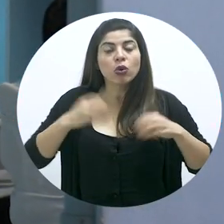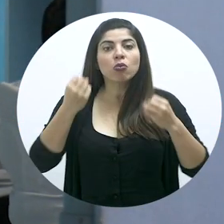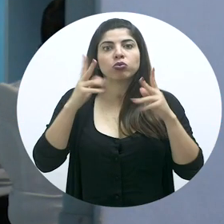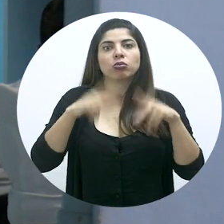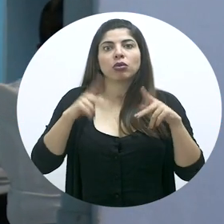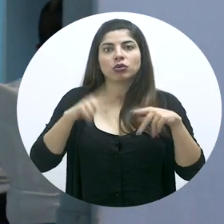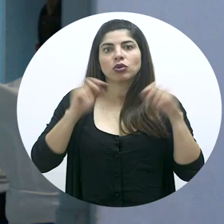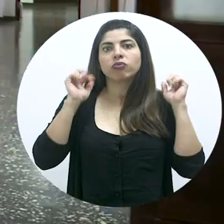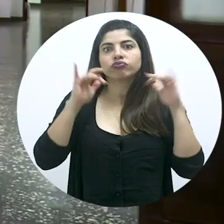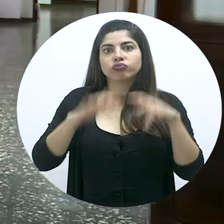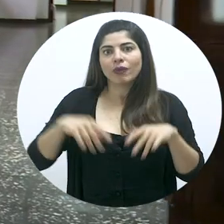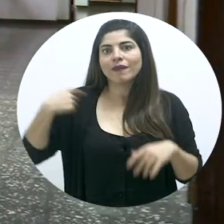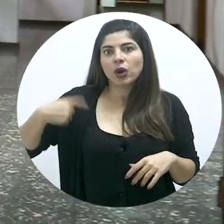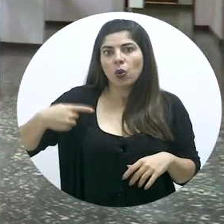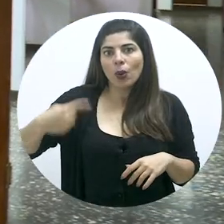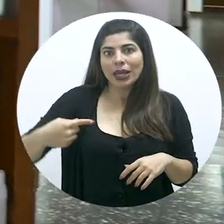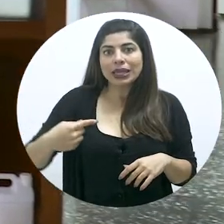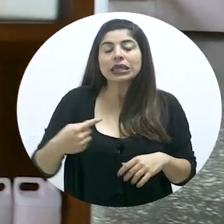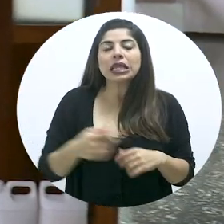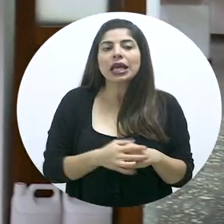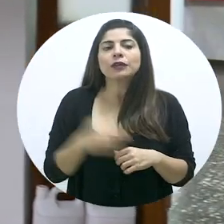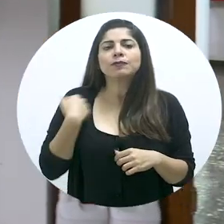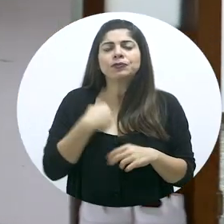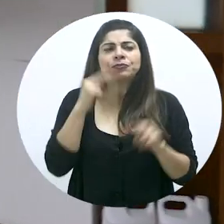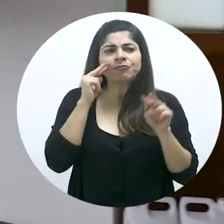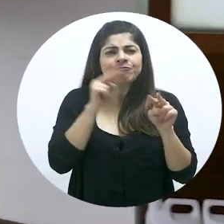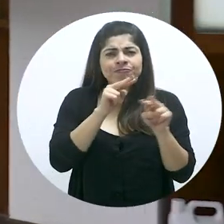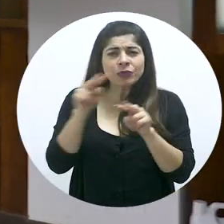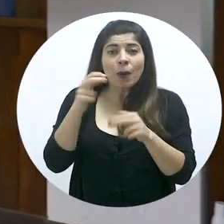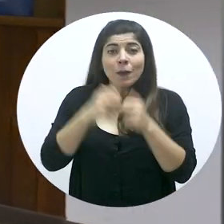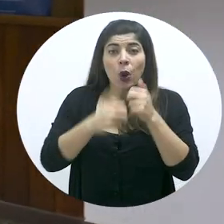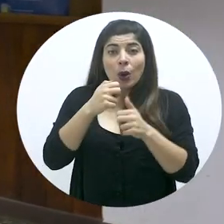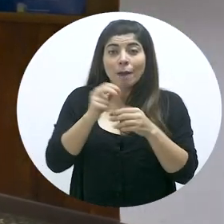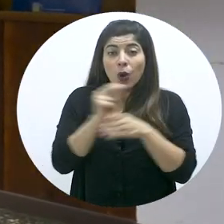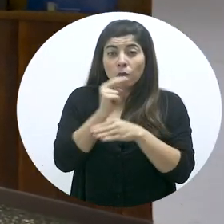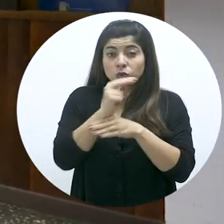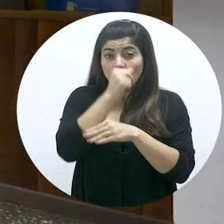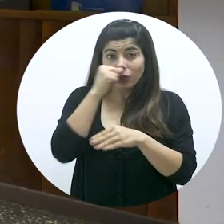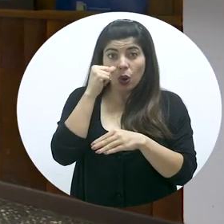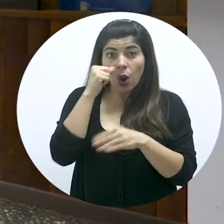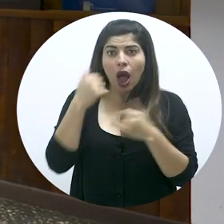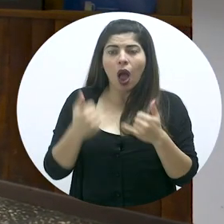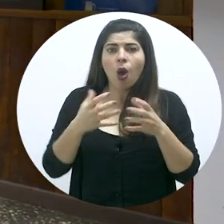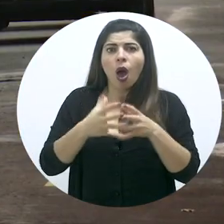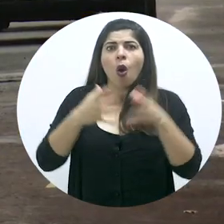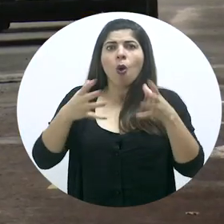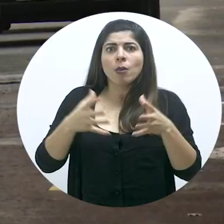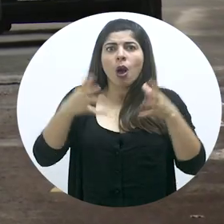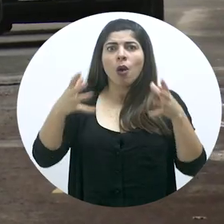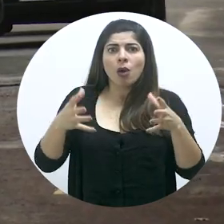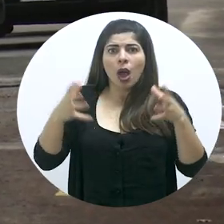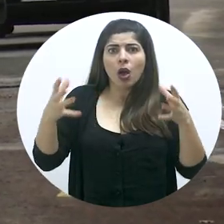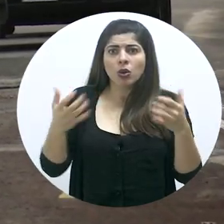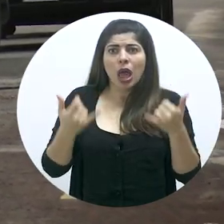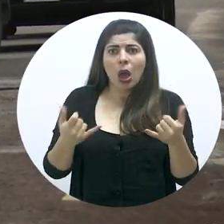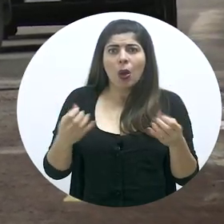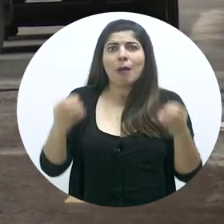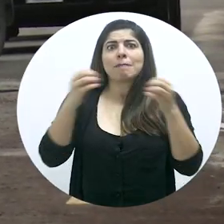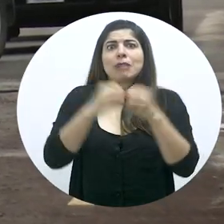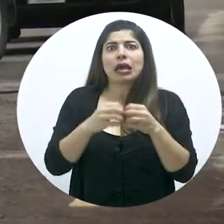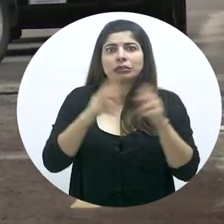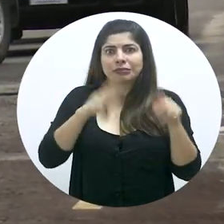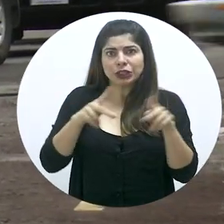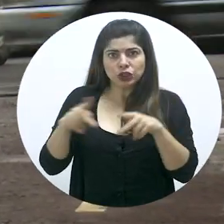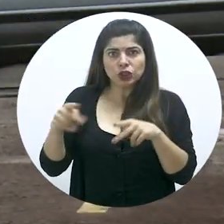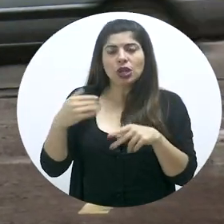que la gente venía frecuentemente. Hemos visto que el problema de consumo ha habido un aumento, sea, de que cada vez hay más